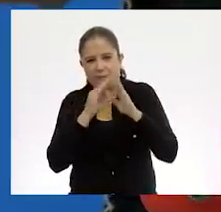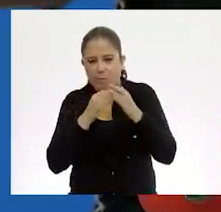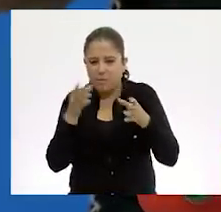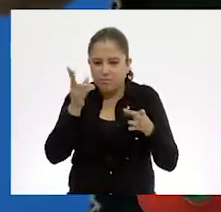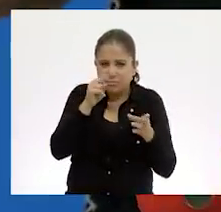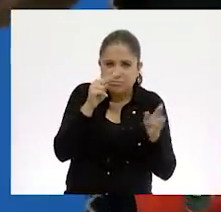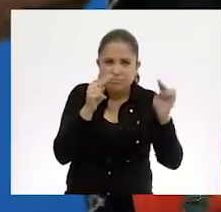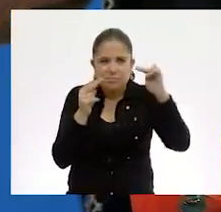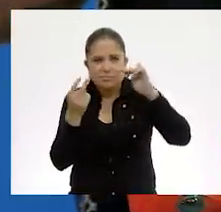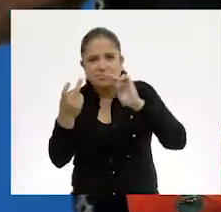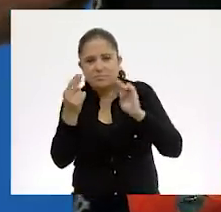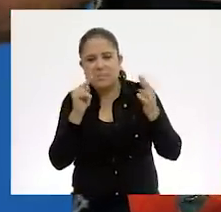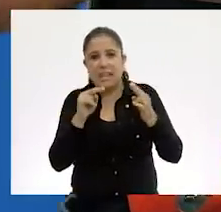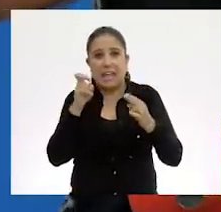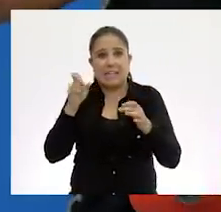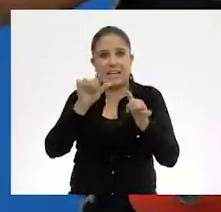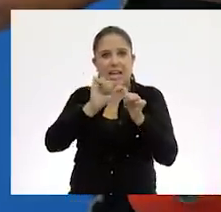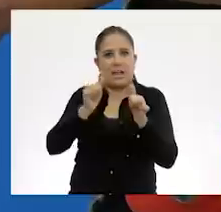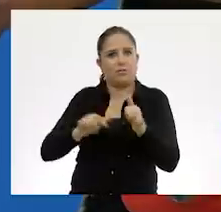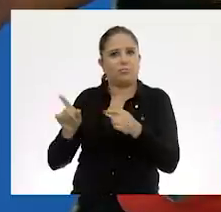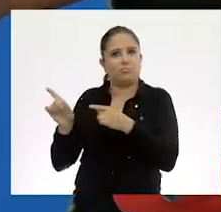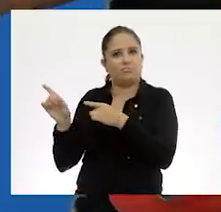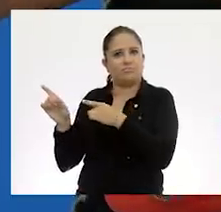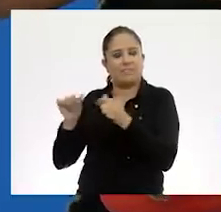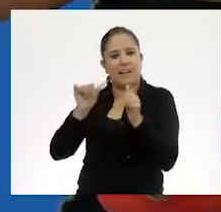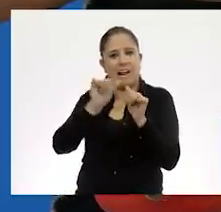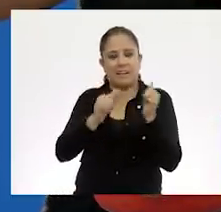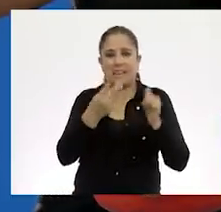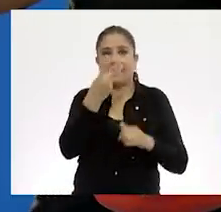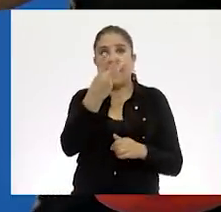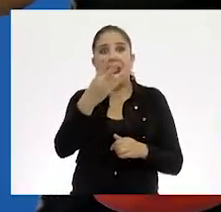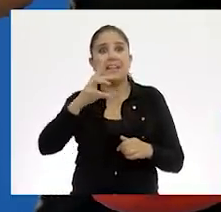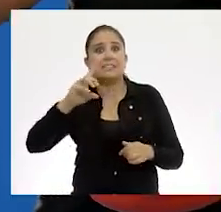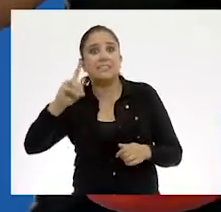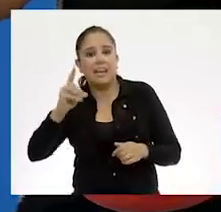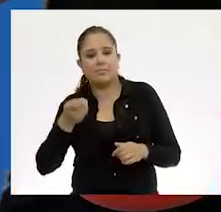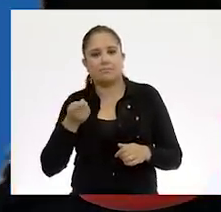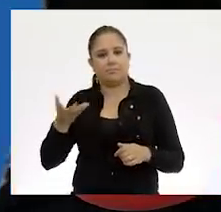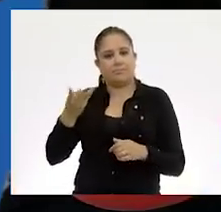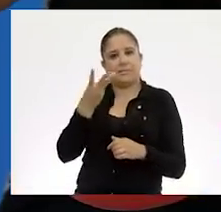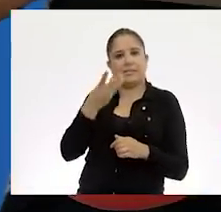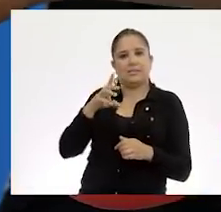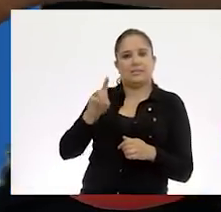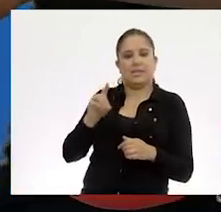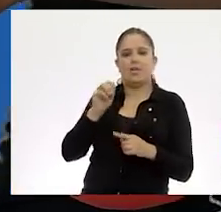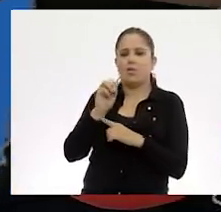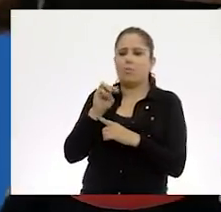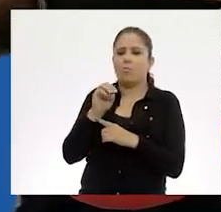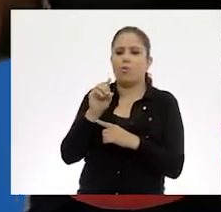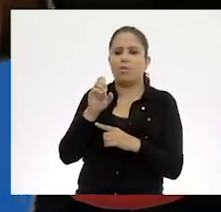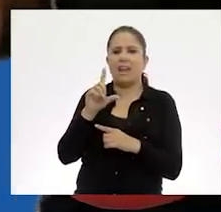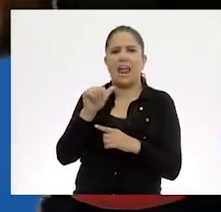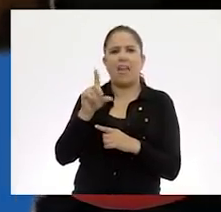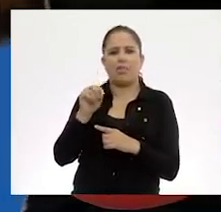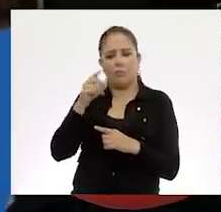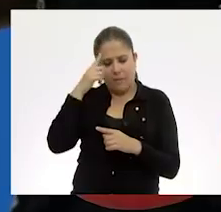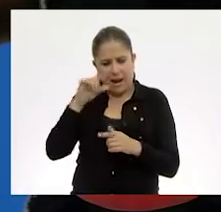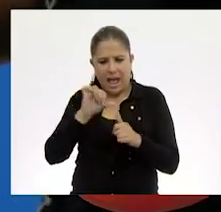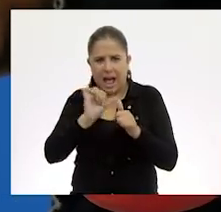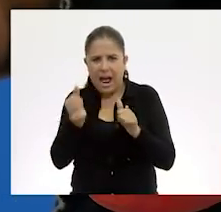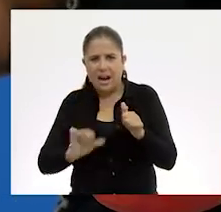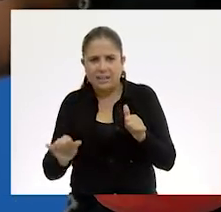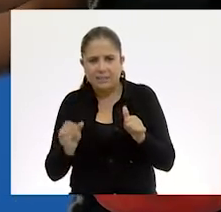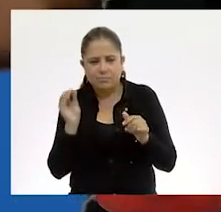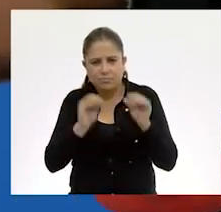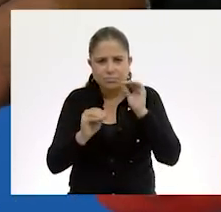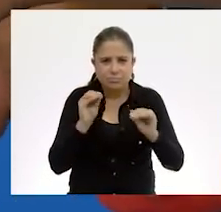les decía, esto es parte de la escultura, del volumen, de lo tridimensional y viene siendo la técnica de modelado en las artes plásticas. Y